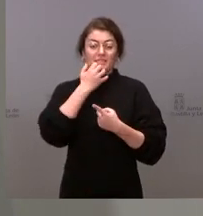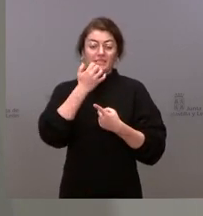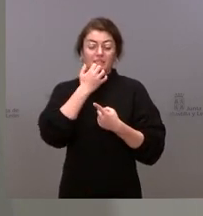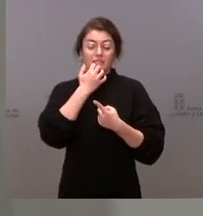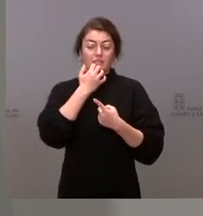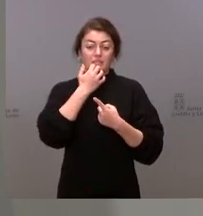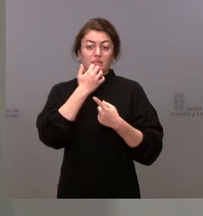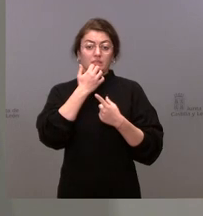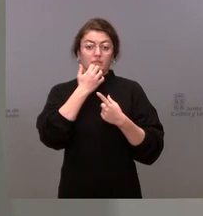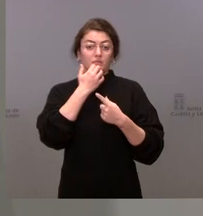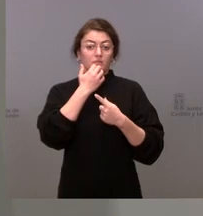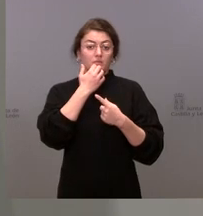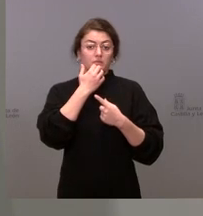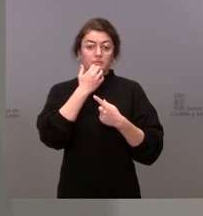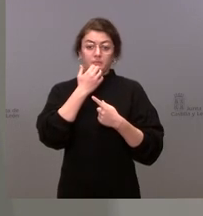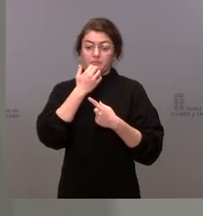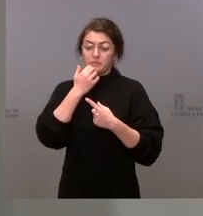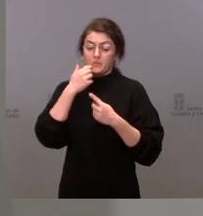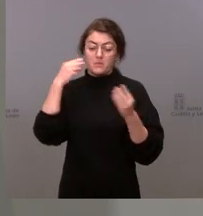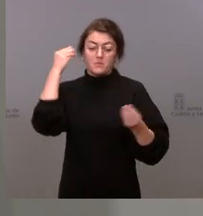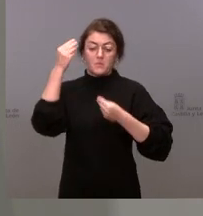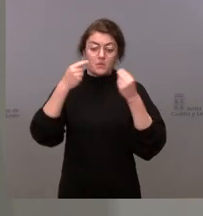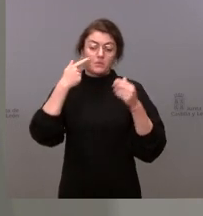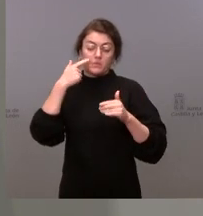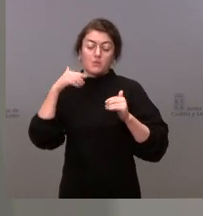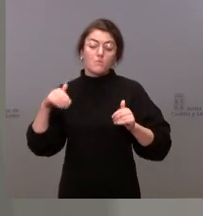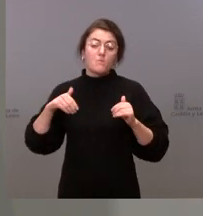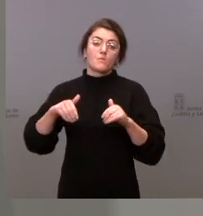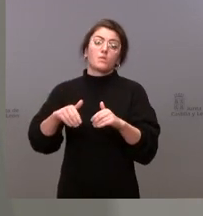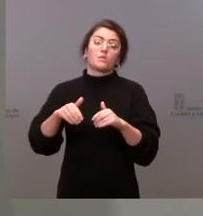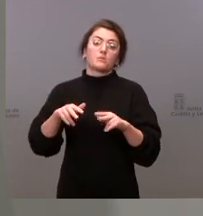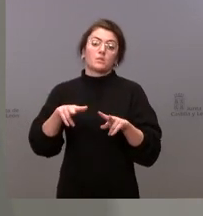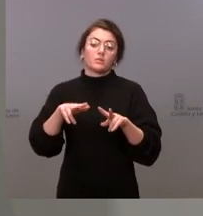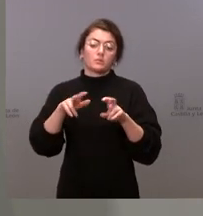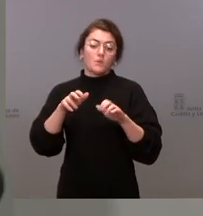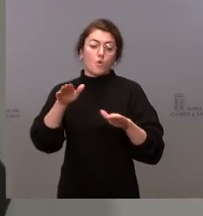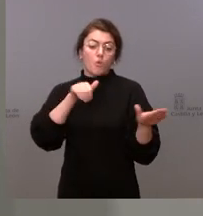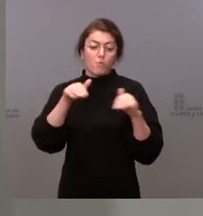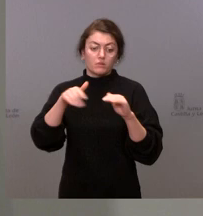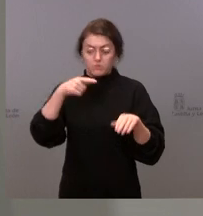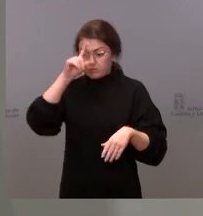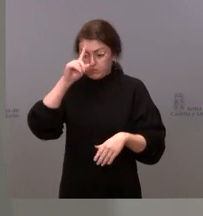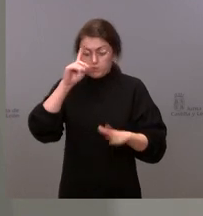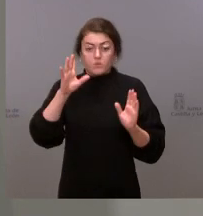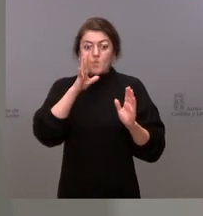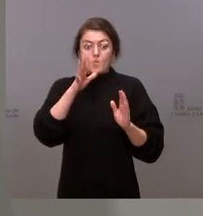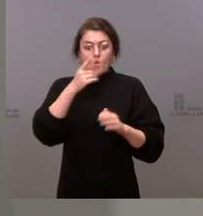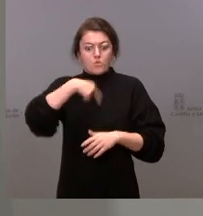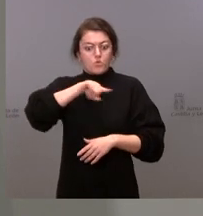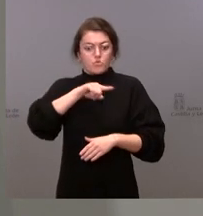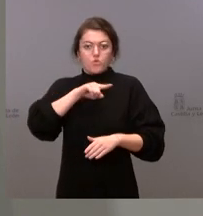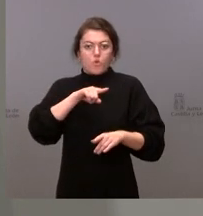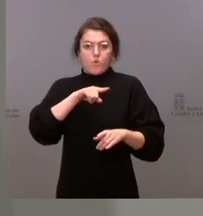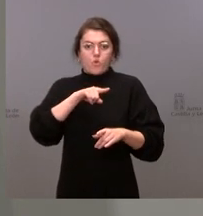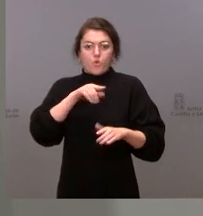la prórroga la salida es una convocatoria. No, es que nosotros no contemplamos la prórroga porque lo que contemplamos es el